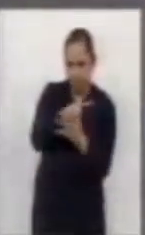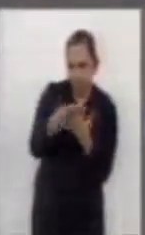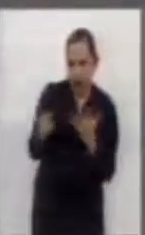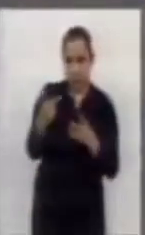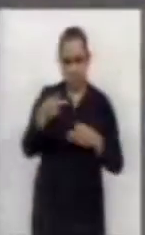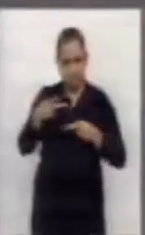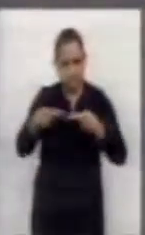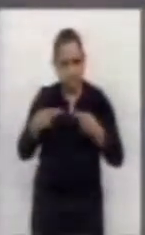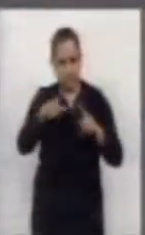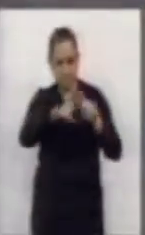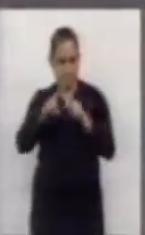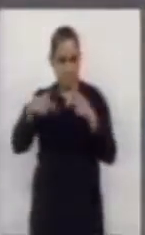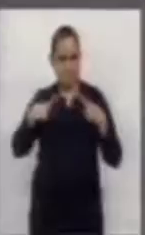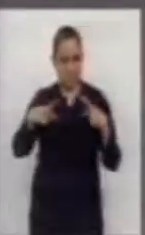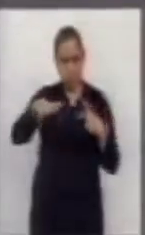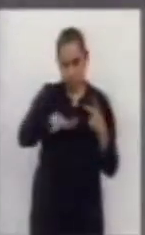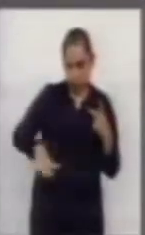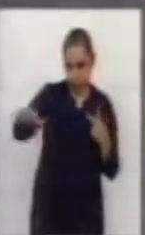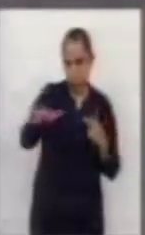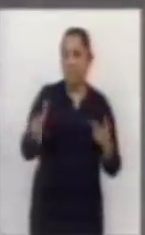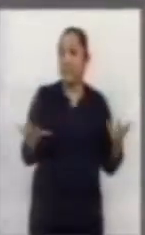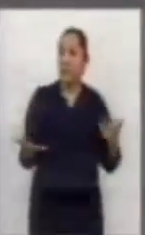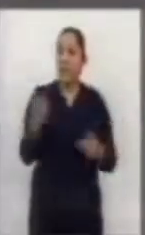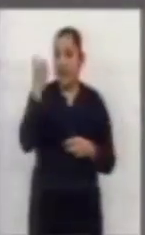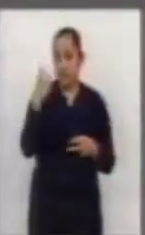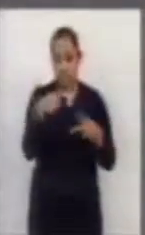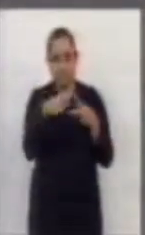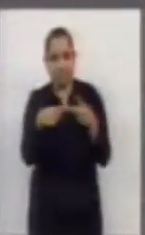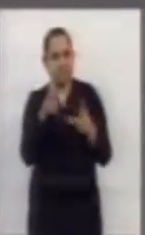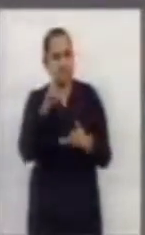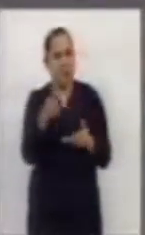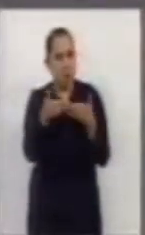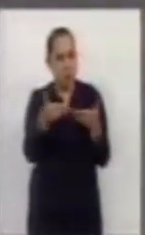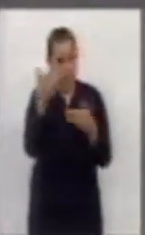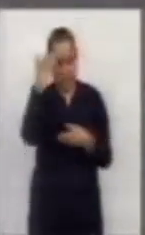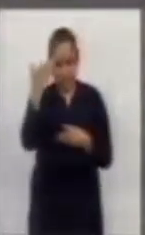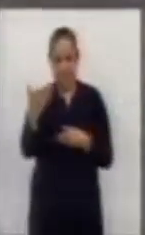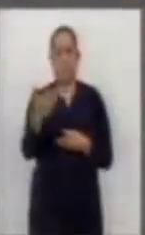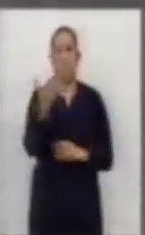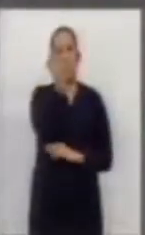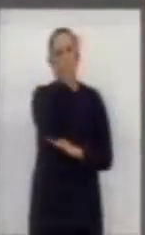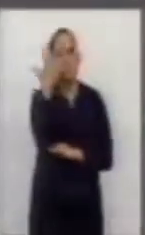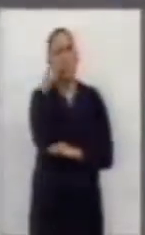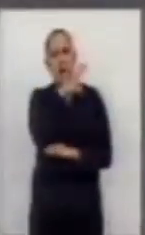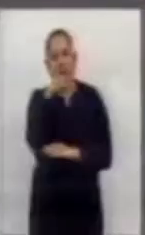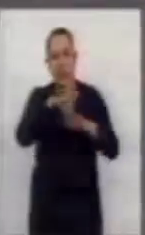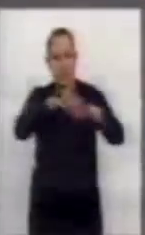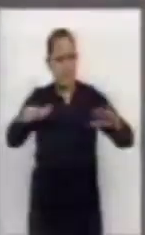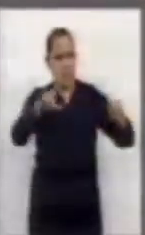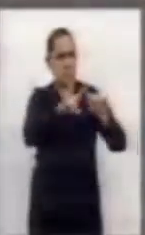nuestro entorno, los constantes daños a nuestros ecosistemas que han llevado a inclemencias